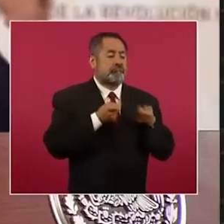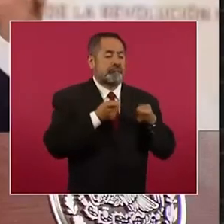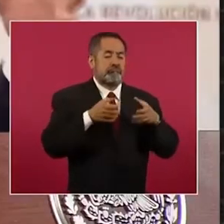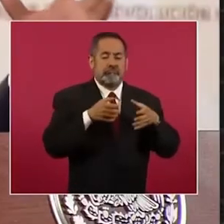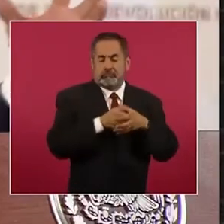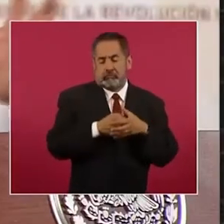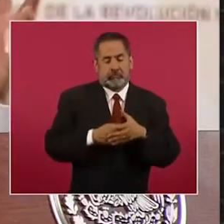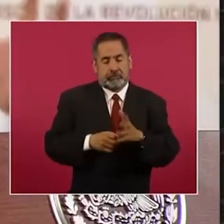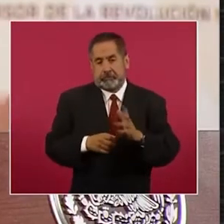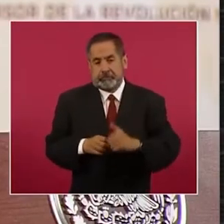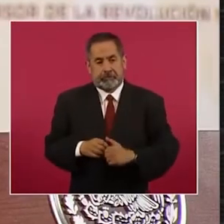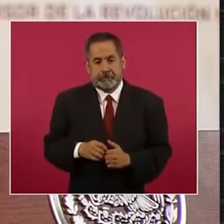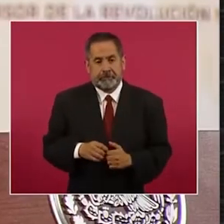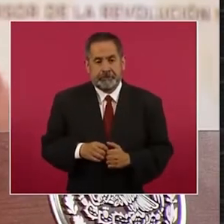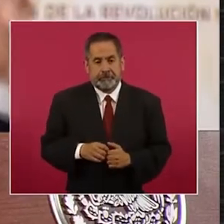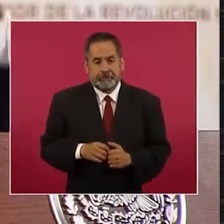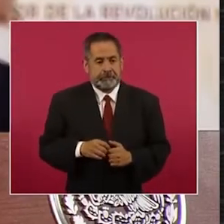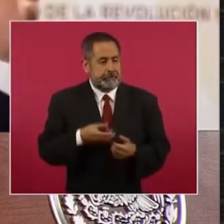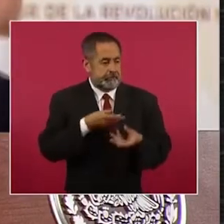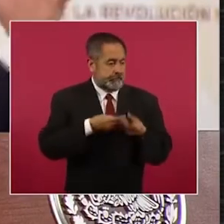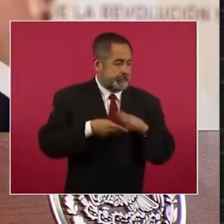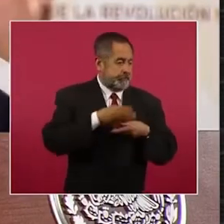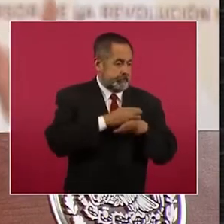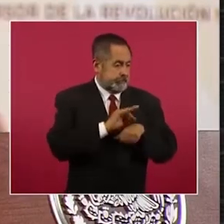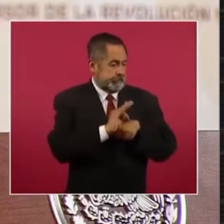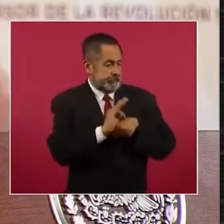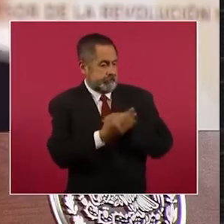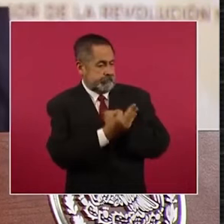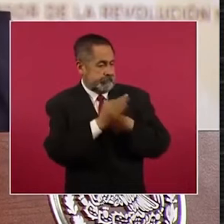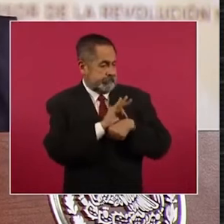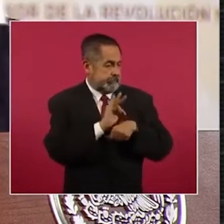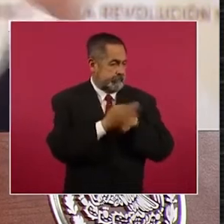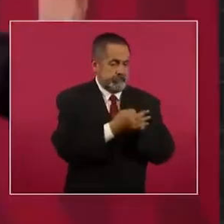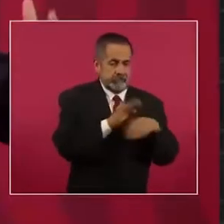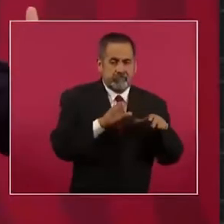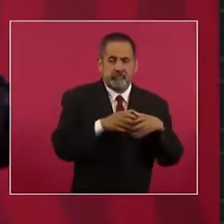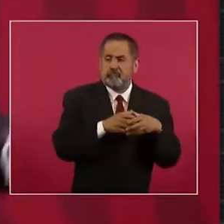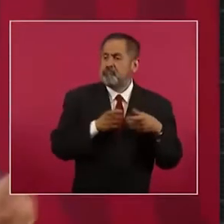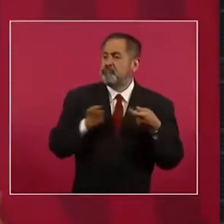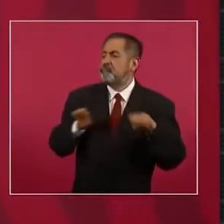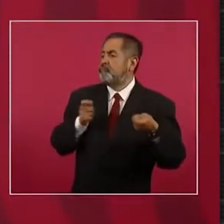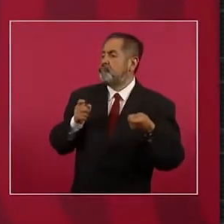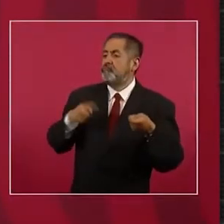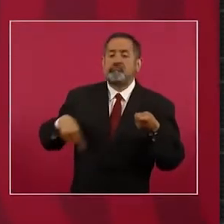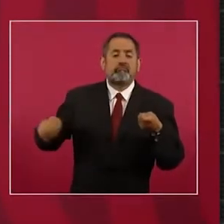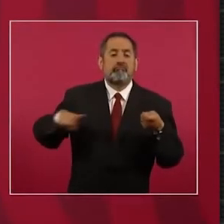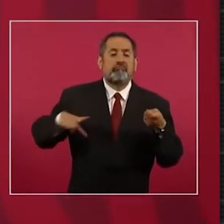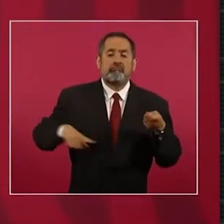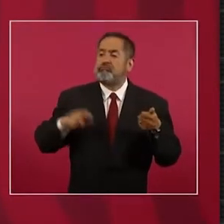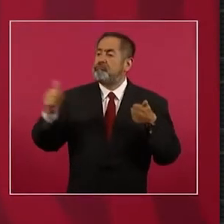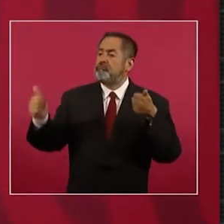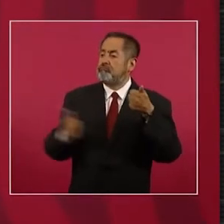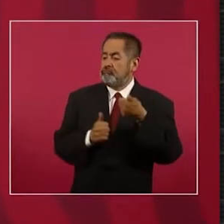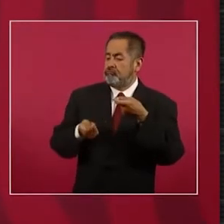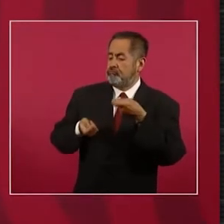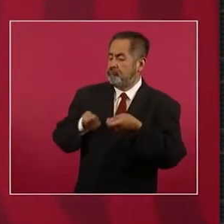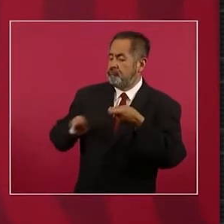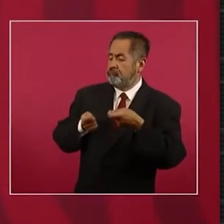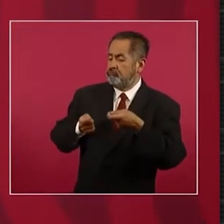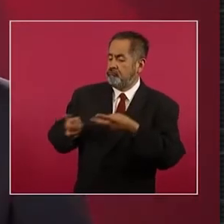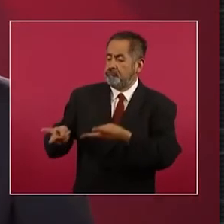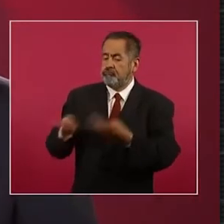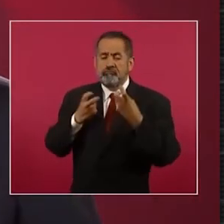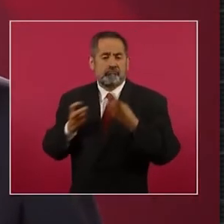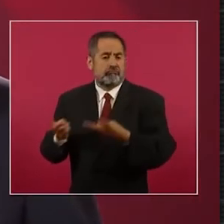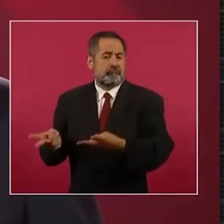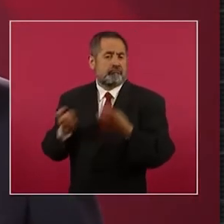se alimentaban se nutrían mutuamente tenían tomado el gobierno para saquear